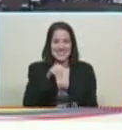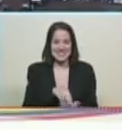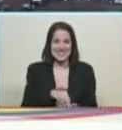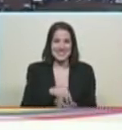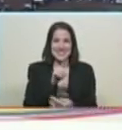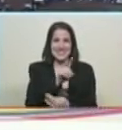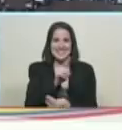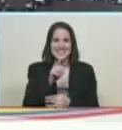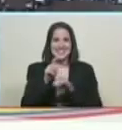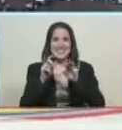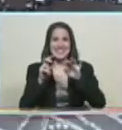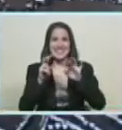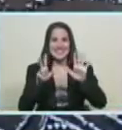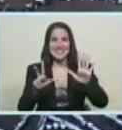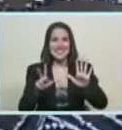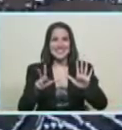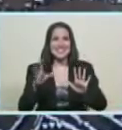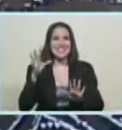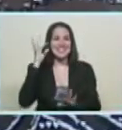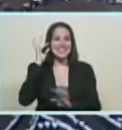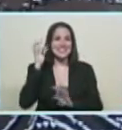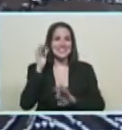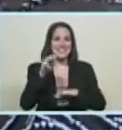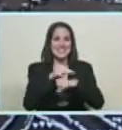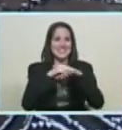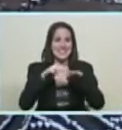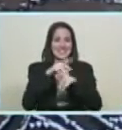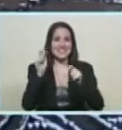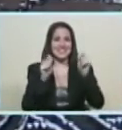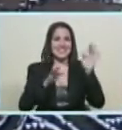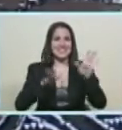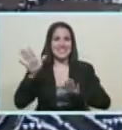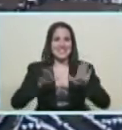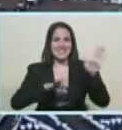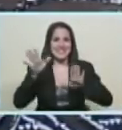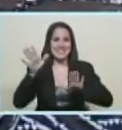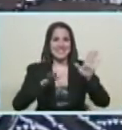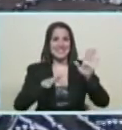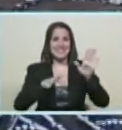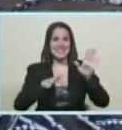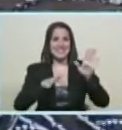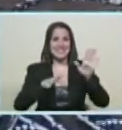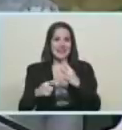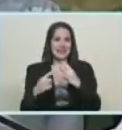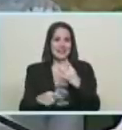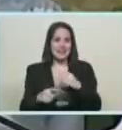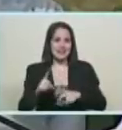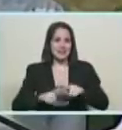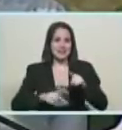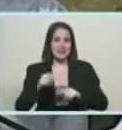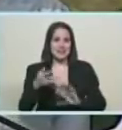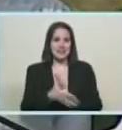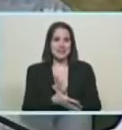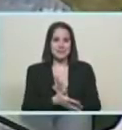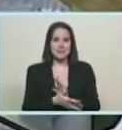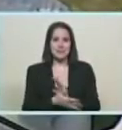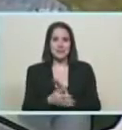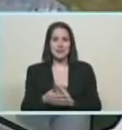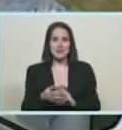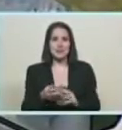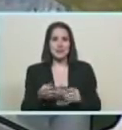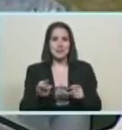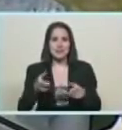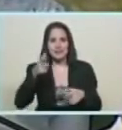poder popular para el turismo Parlene Contreras así como el compañero mayor general justo de la región estratégica de defensa integral